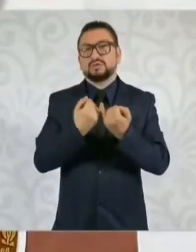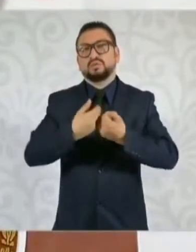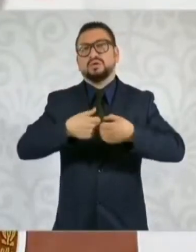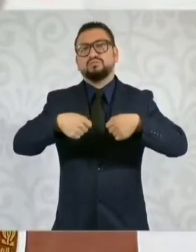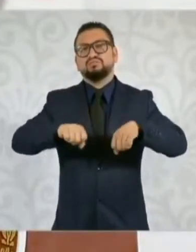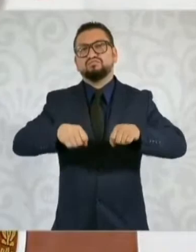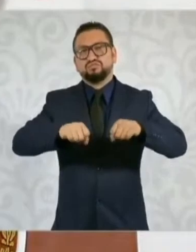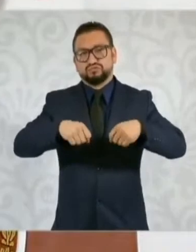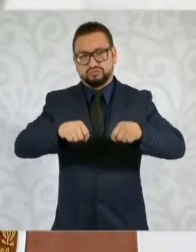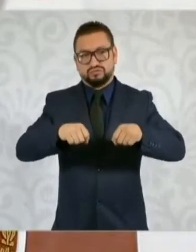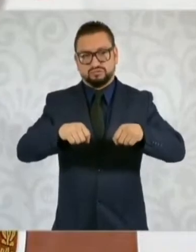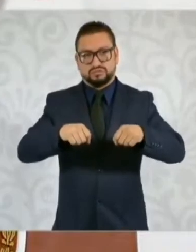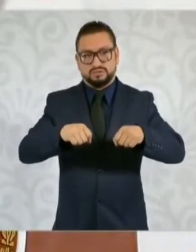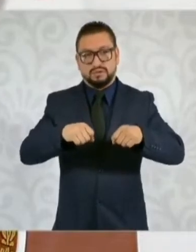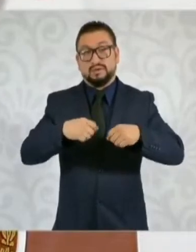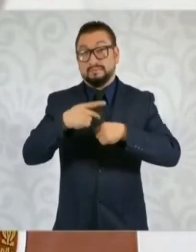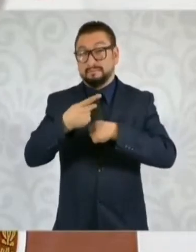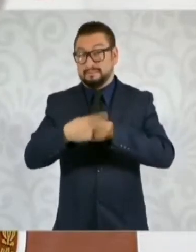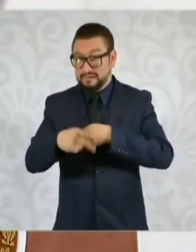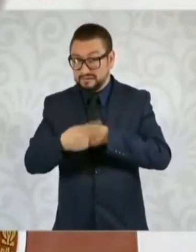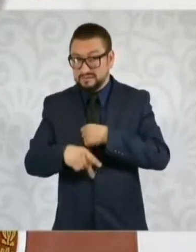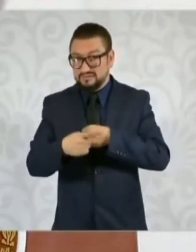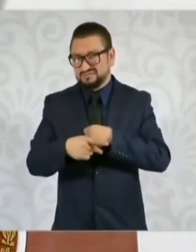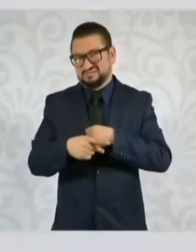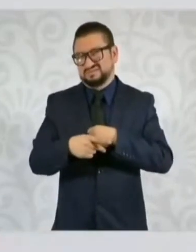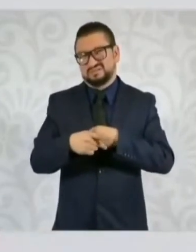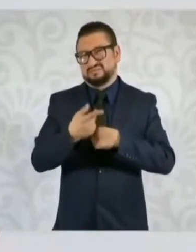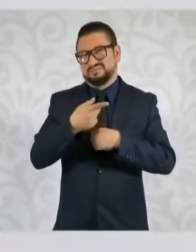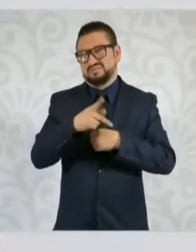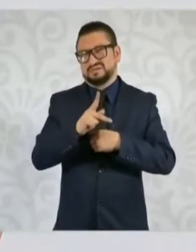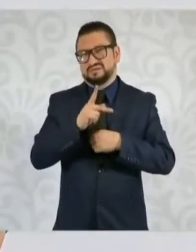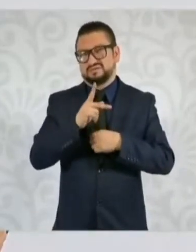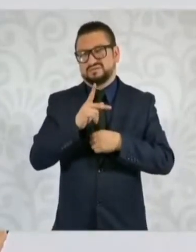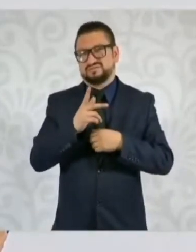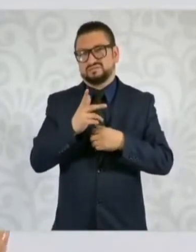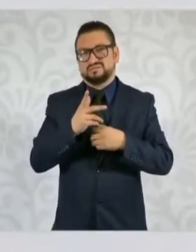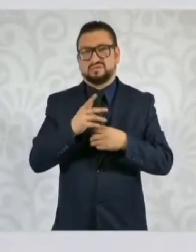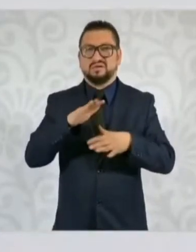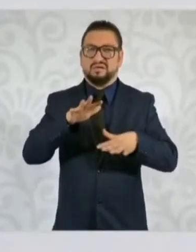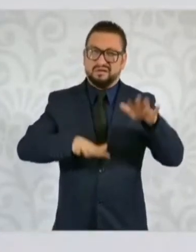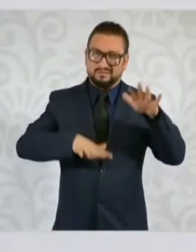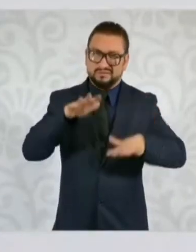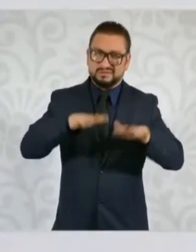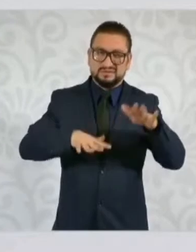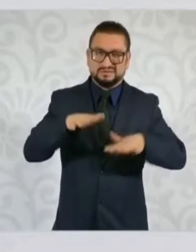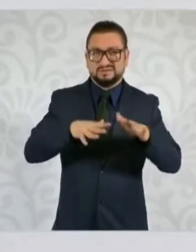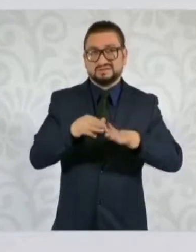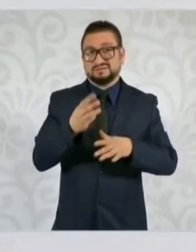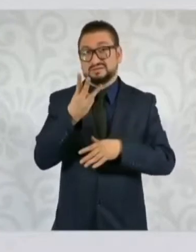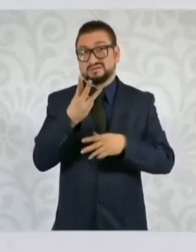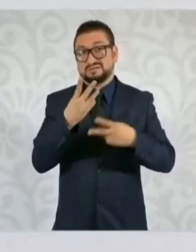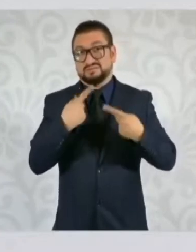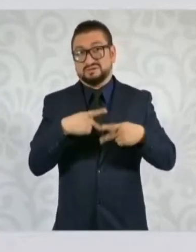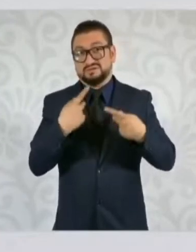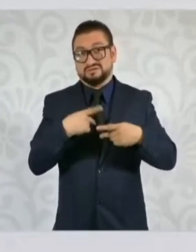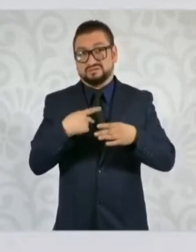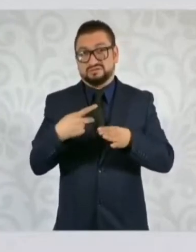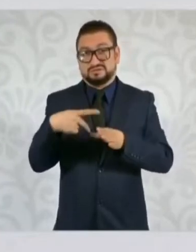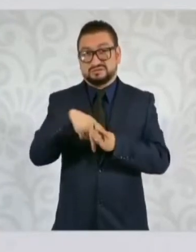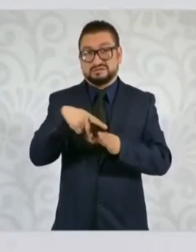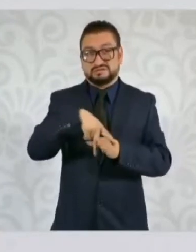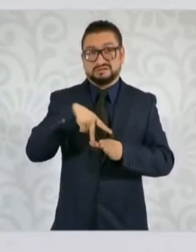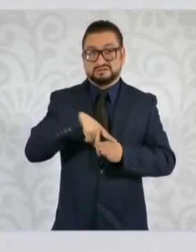motocicleta pues es muy peligrosa. Se puede usar, pero a veces se usa con tres personas en una moto